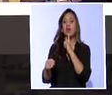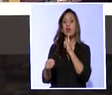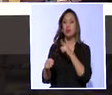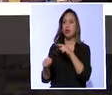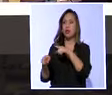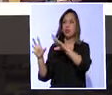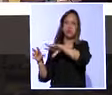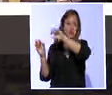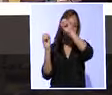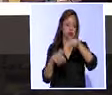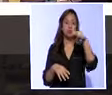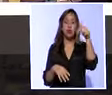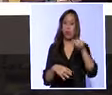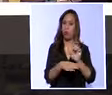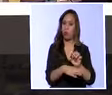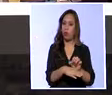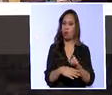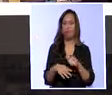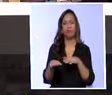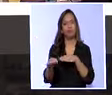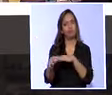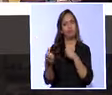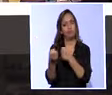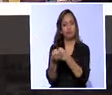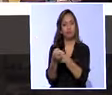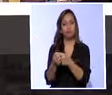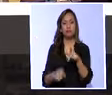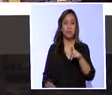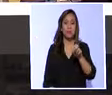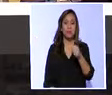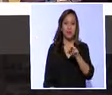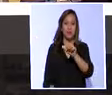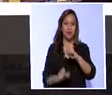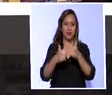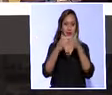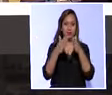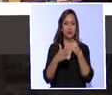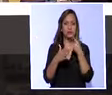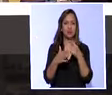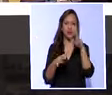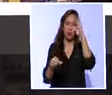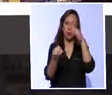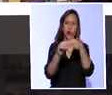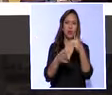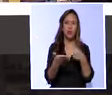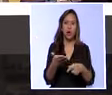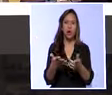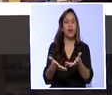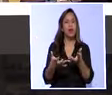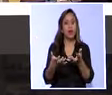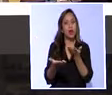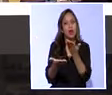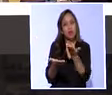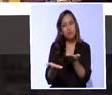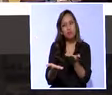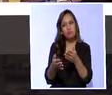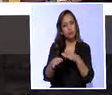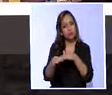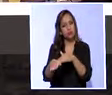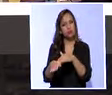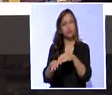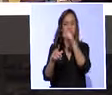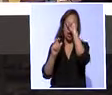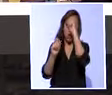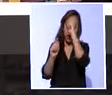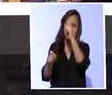Estados Unidos. La proponente de dicha iniciativa, Jimena Peña, manifestó que lo que se busca a través de la propuesta legislativa es que se